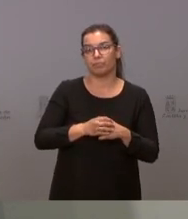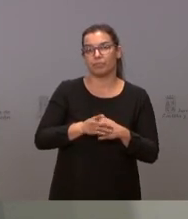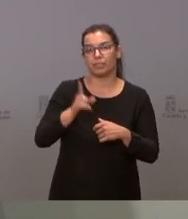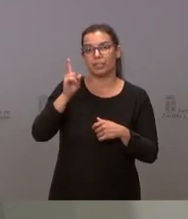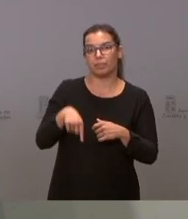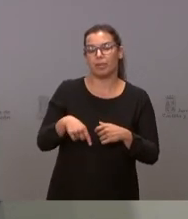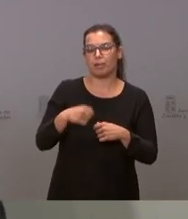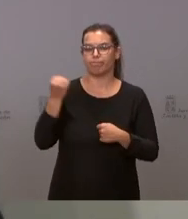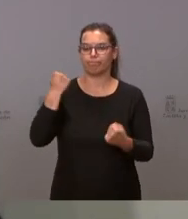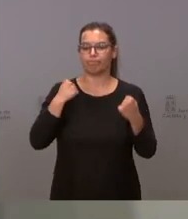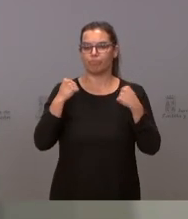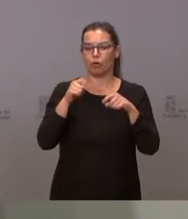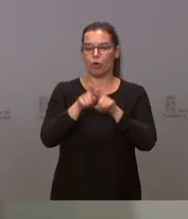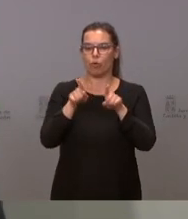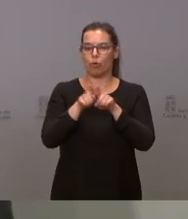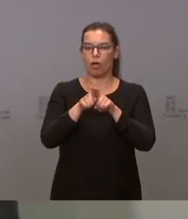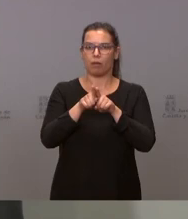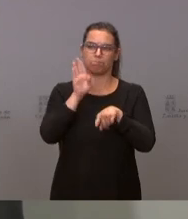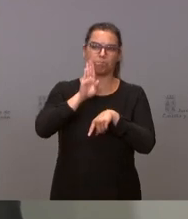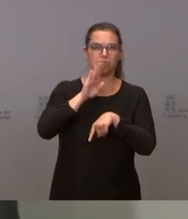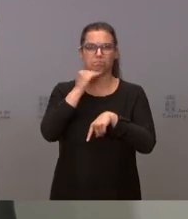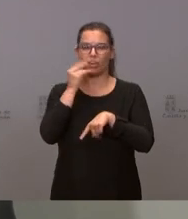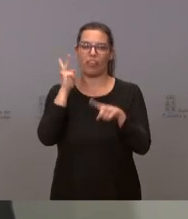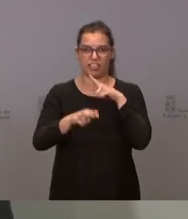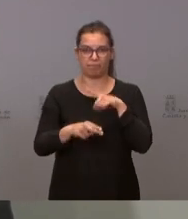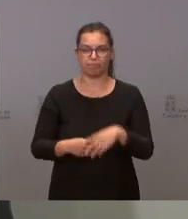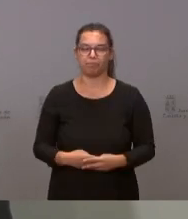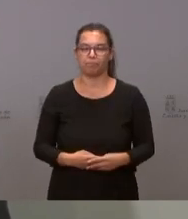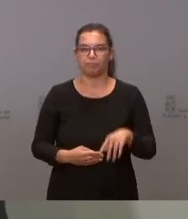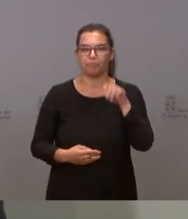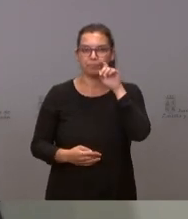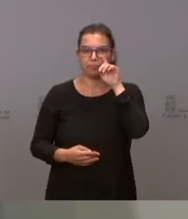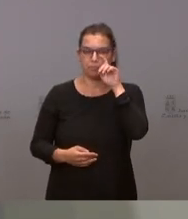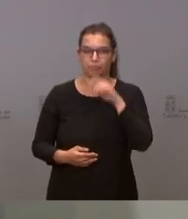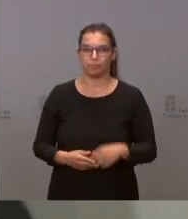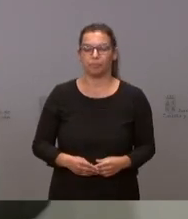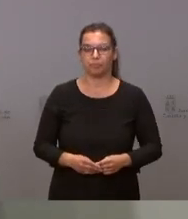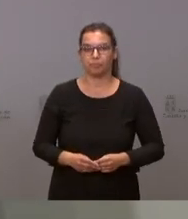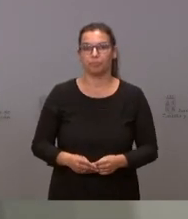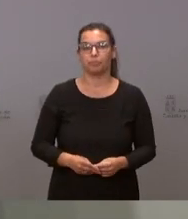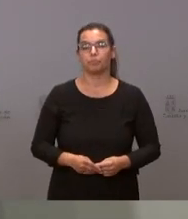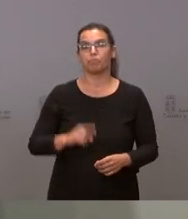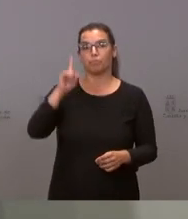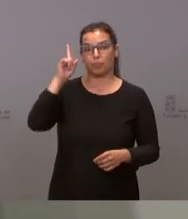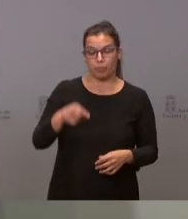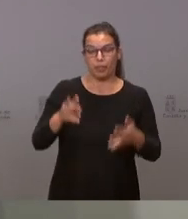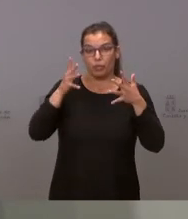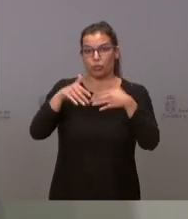comportamientos irregulares. El Consejo de Gobierno también